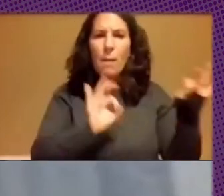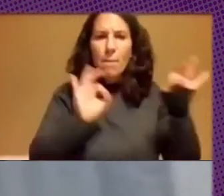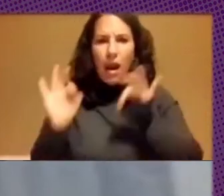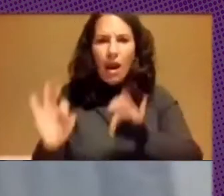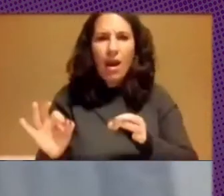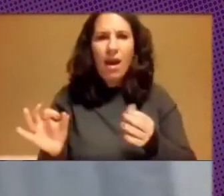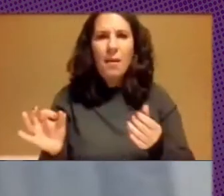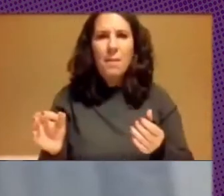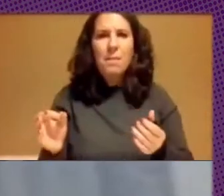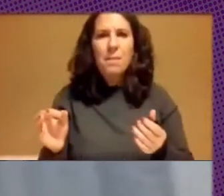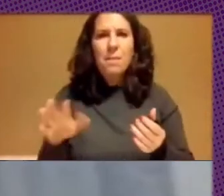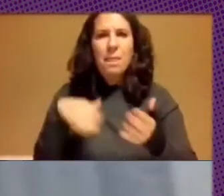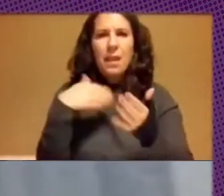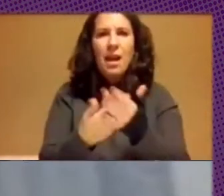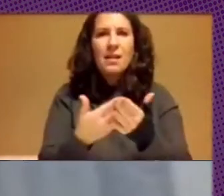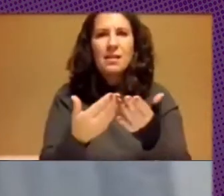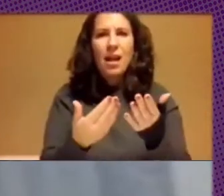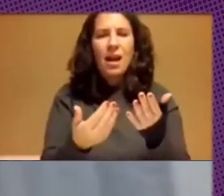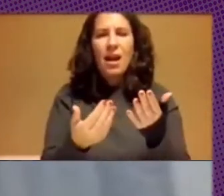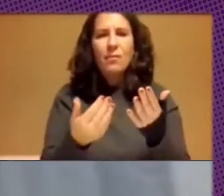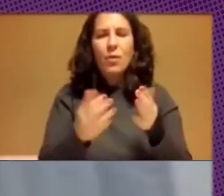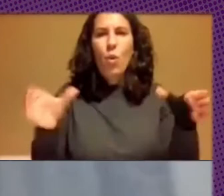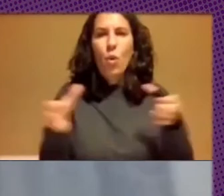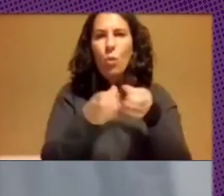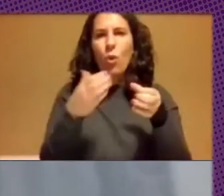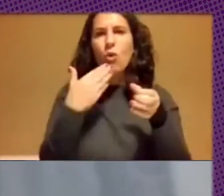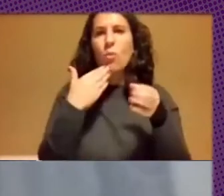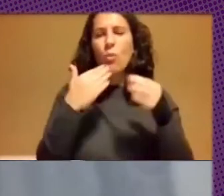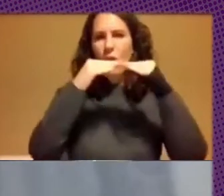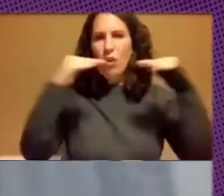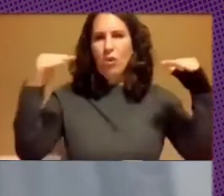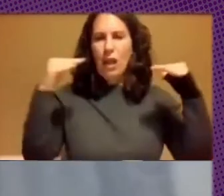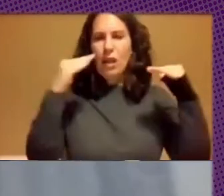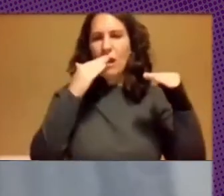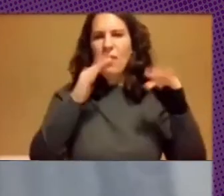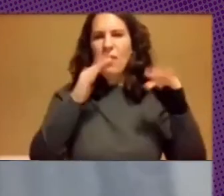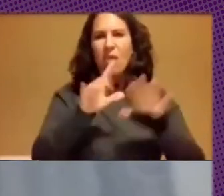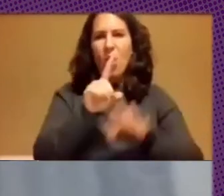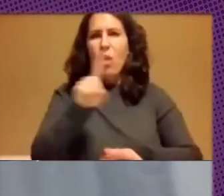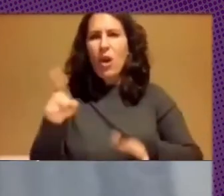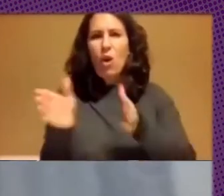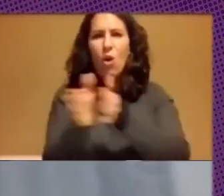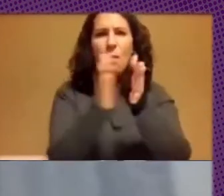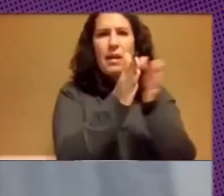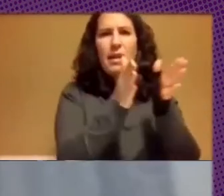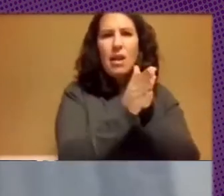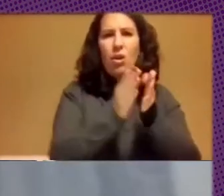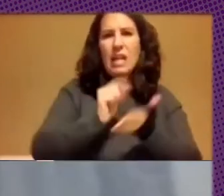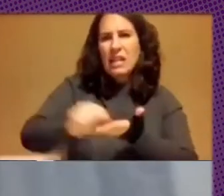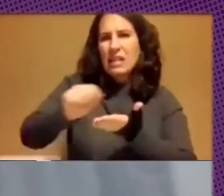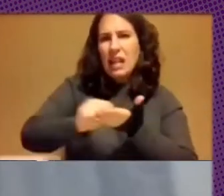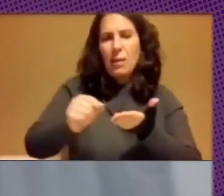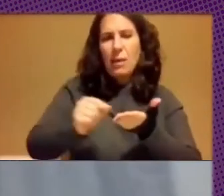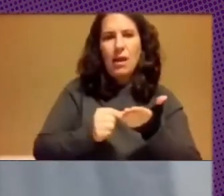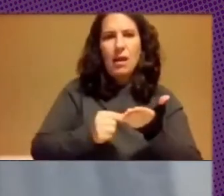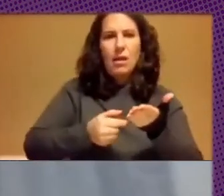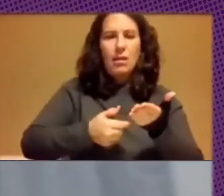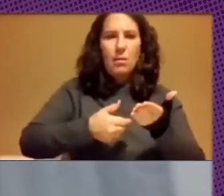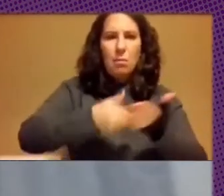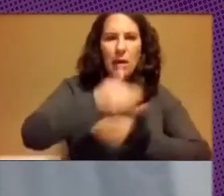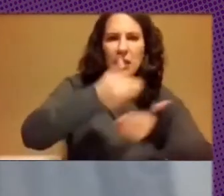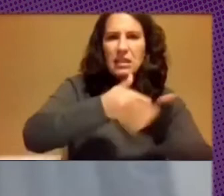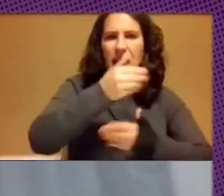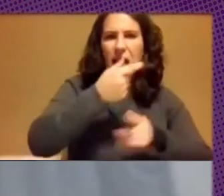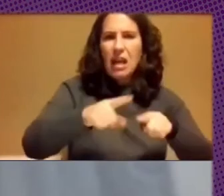era un grupo horizontal donde había 10 o 11 compañeros que escribían en distintos medios de prensa, se harían a la prensa,